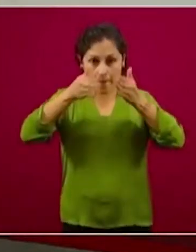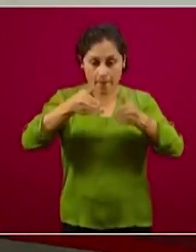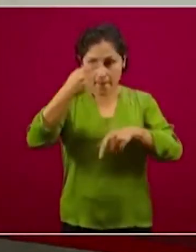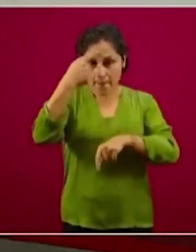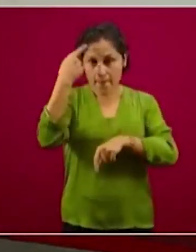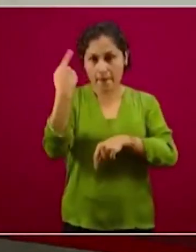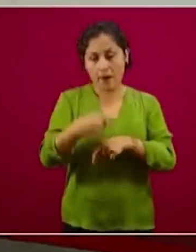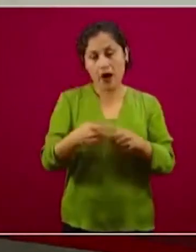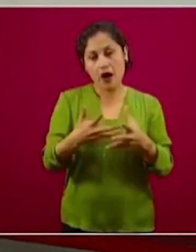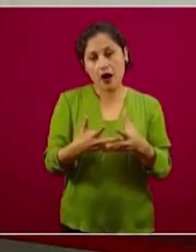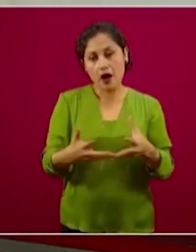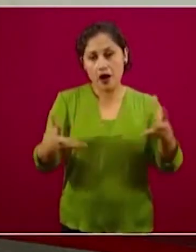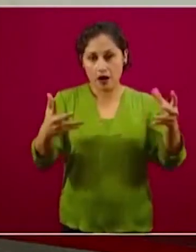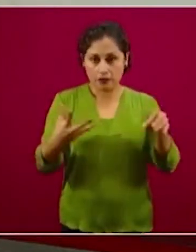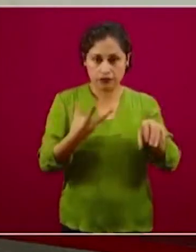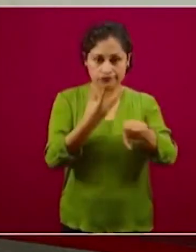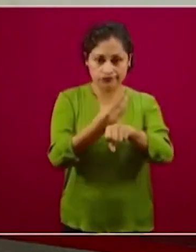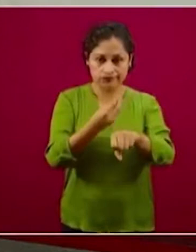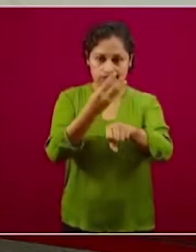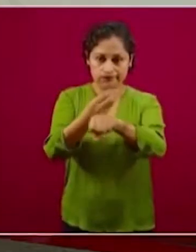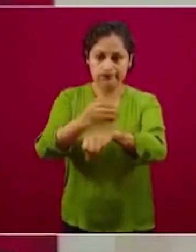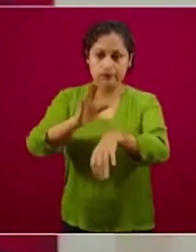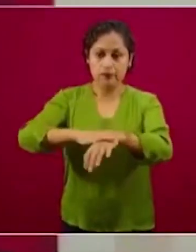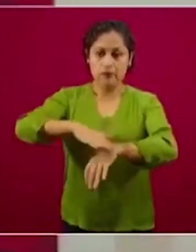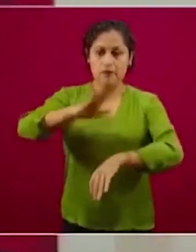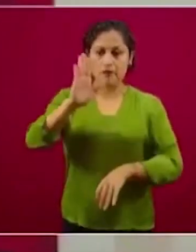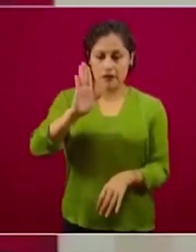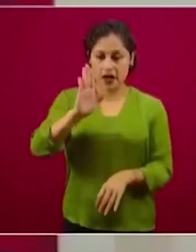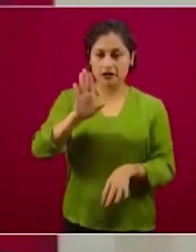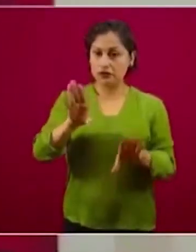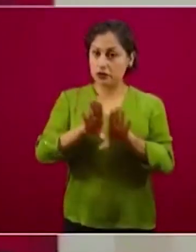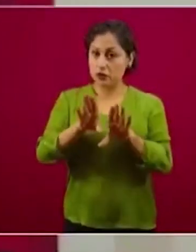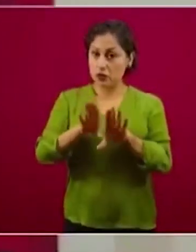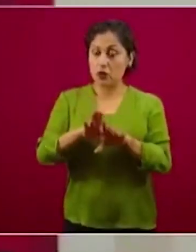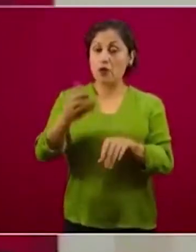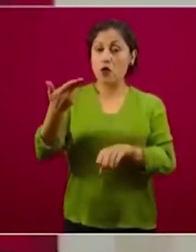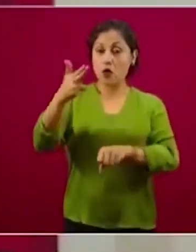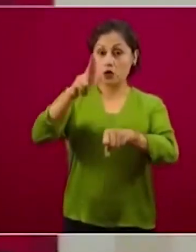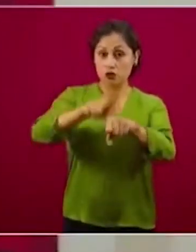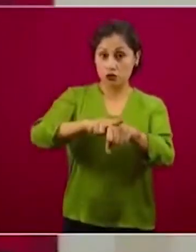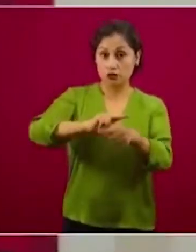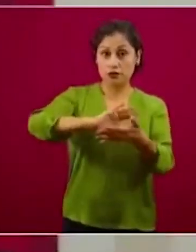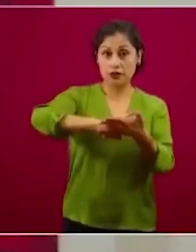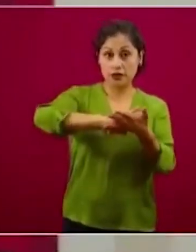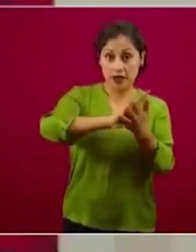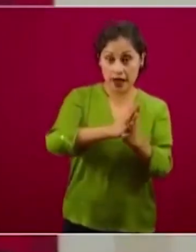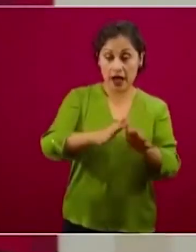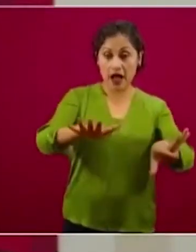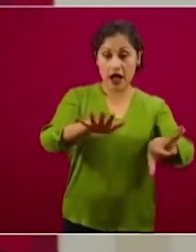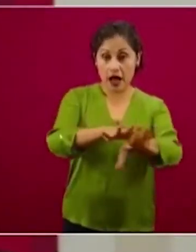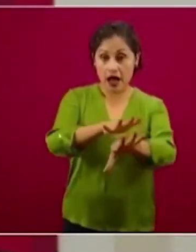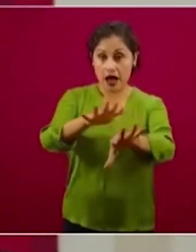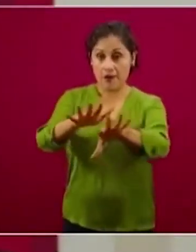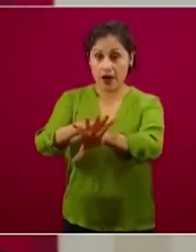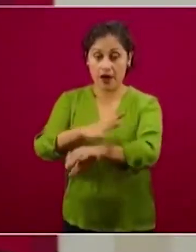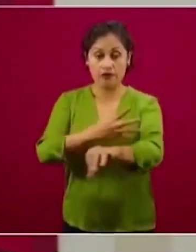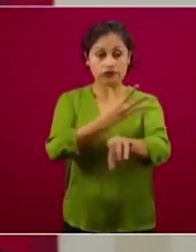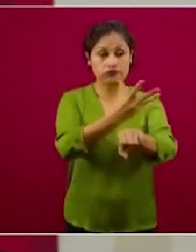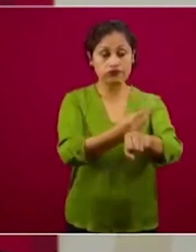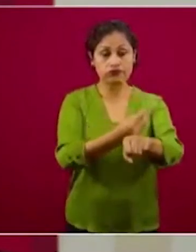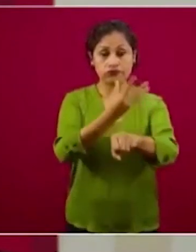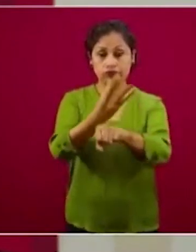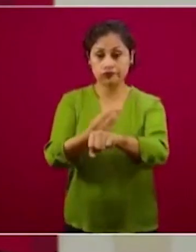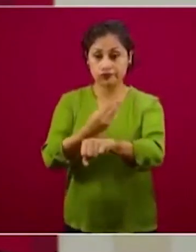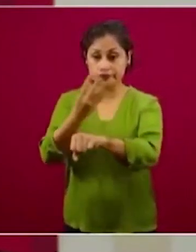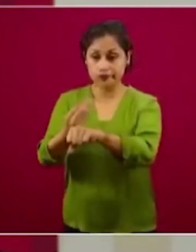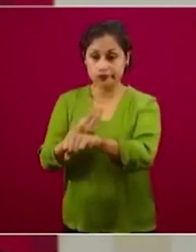de capacidades y esta expansión de capacidades se basa en la reconversión hospitalaria, esto quiere decir reorganizar físicamente